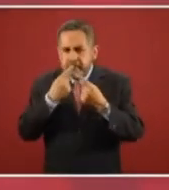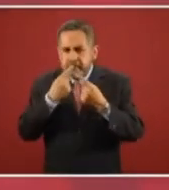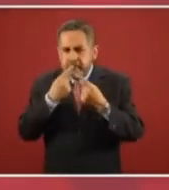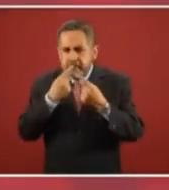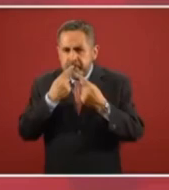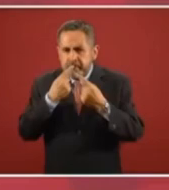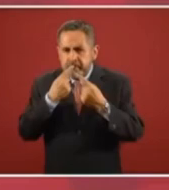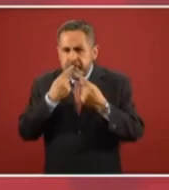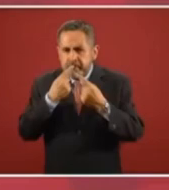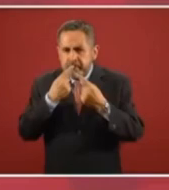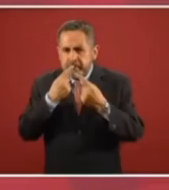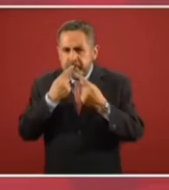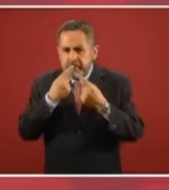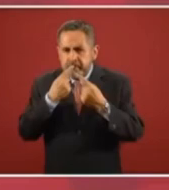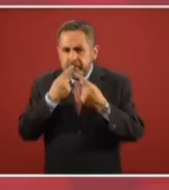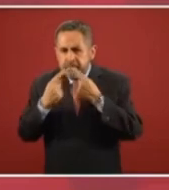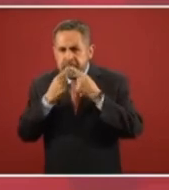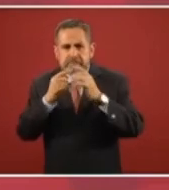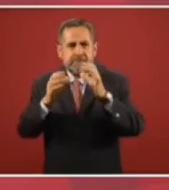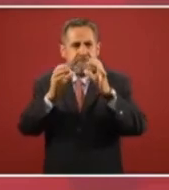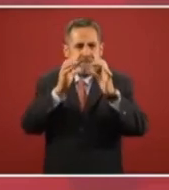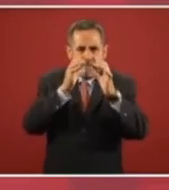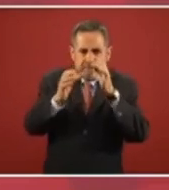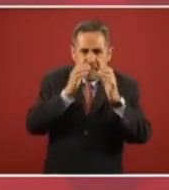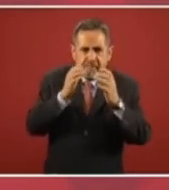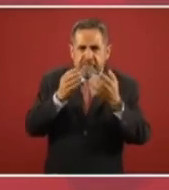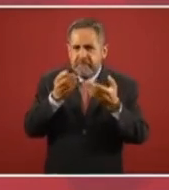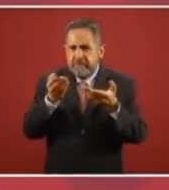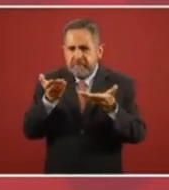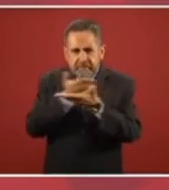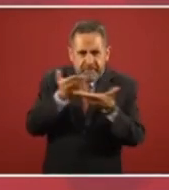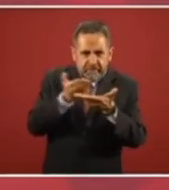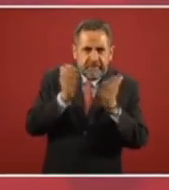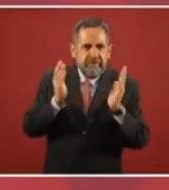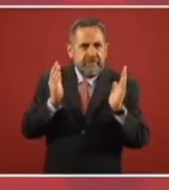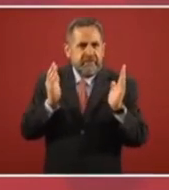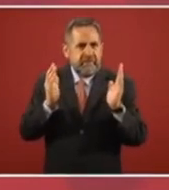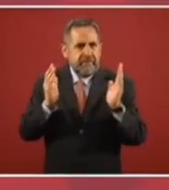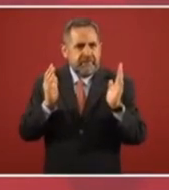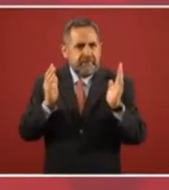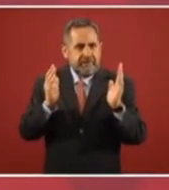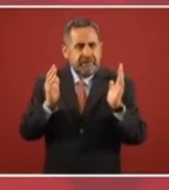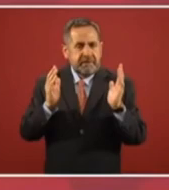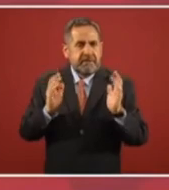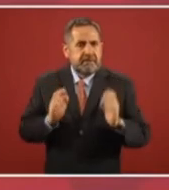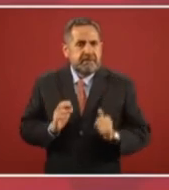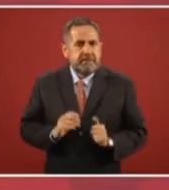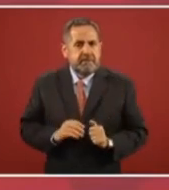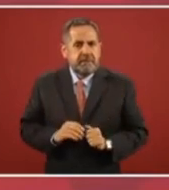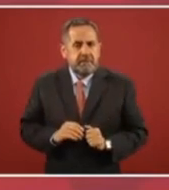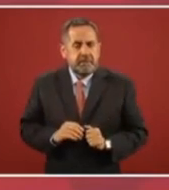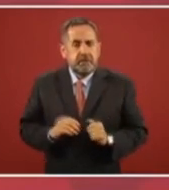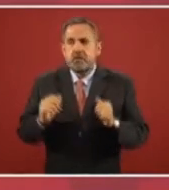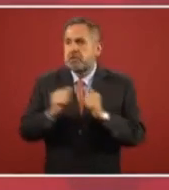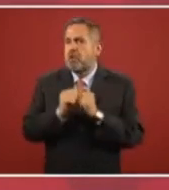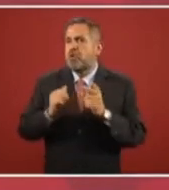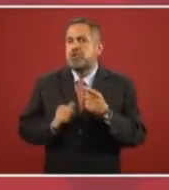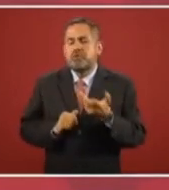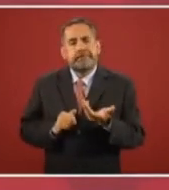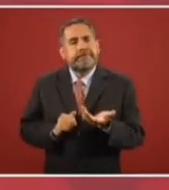y de manera